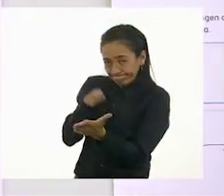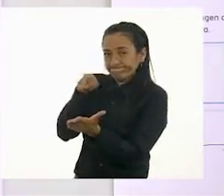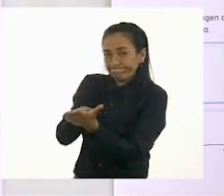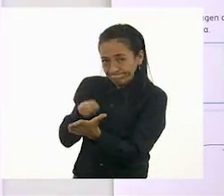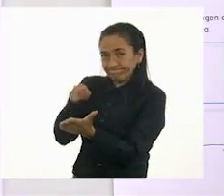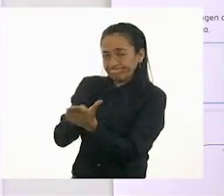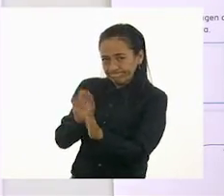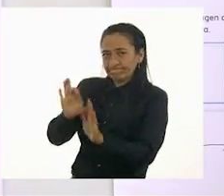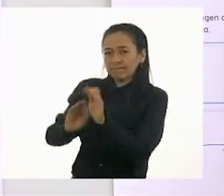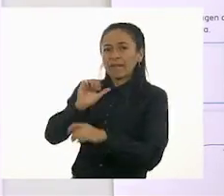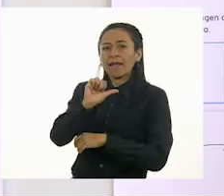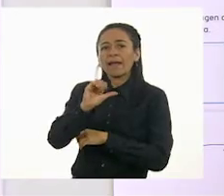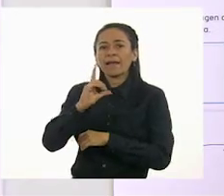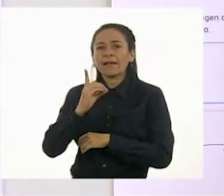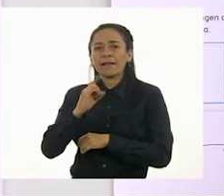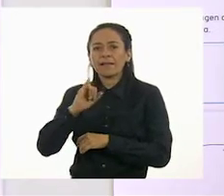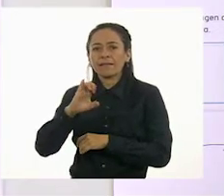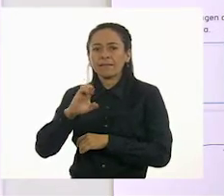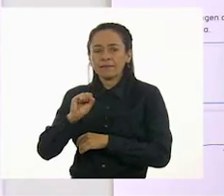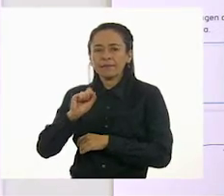¿Saben lo que es el adiestramiento?